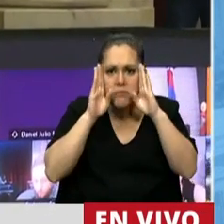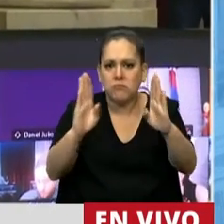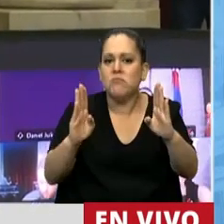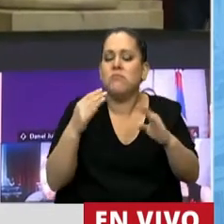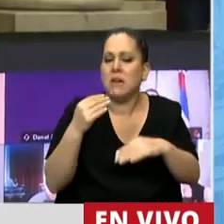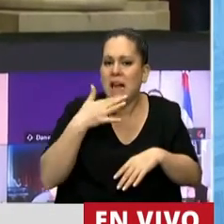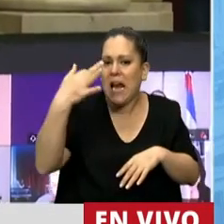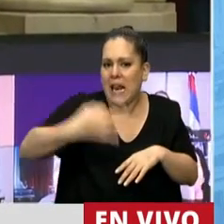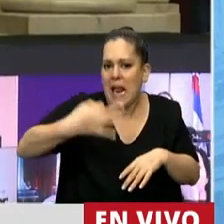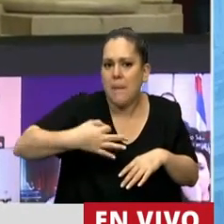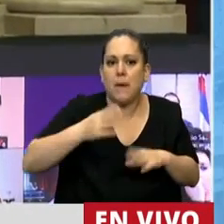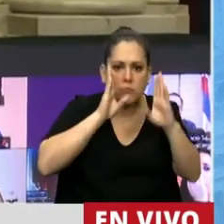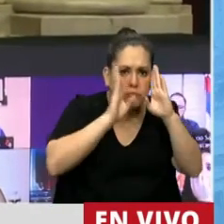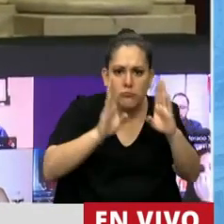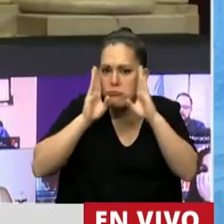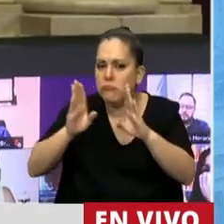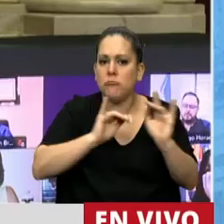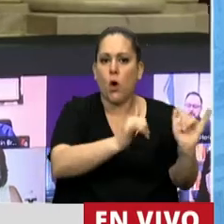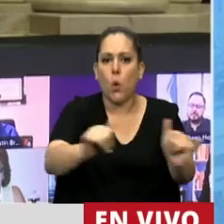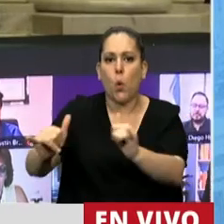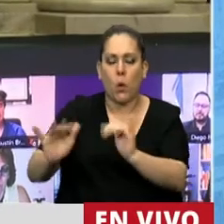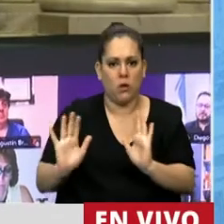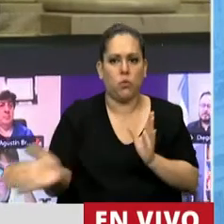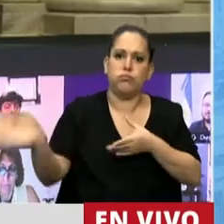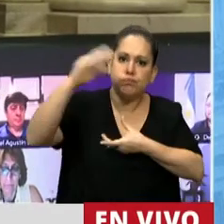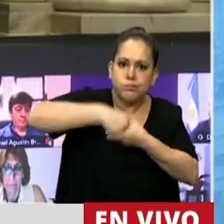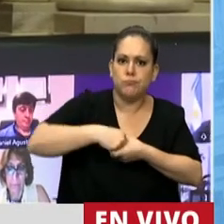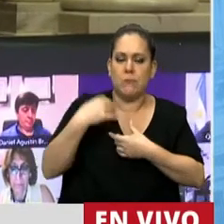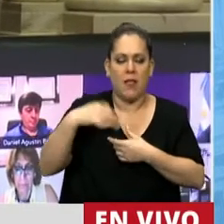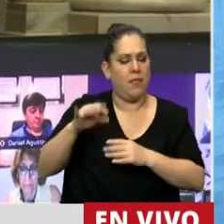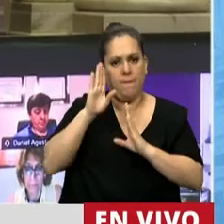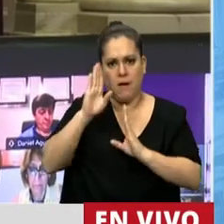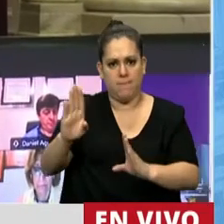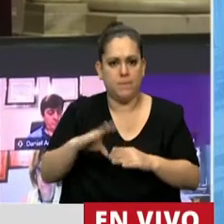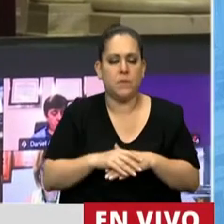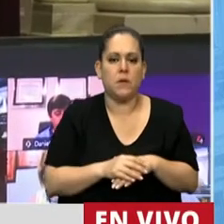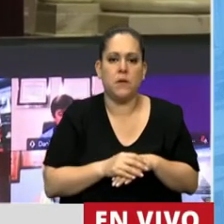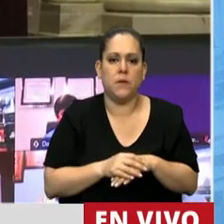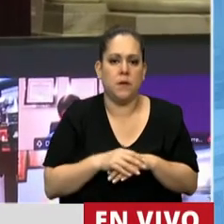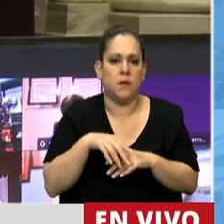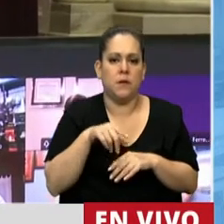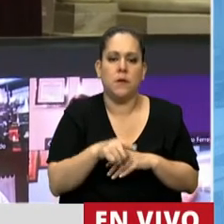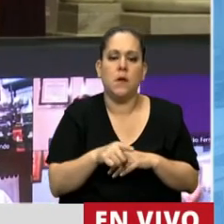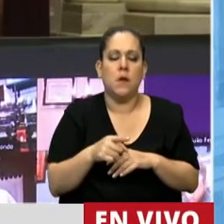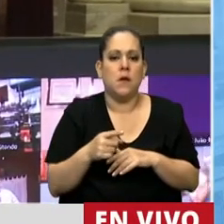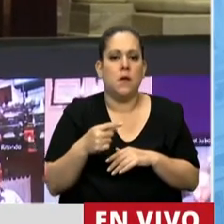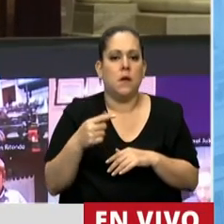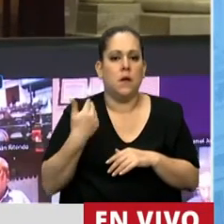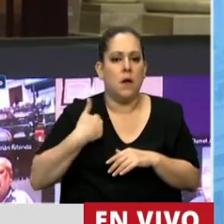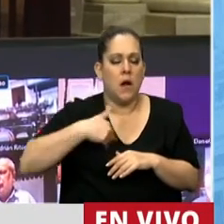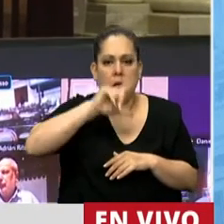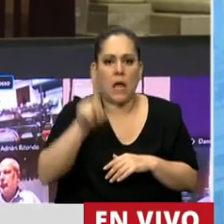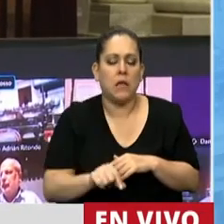comprenda a la juventud de una manera mucho más integral. Señor Presidente, en nuestro país tenemos aproximadamente